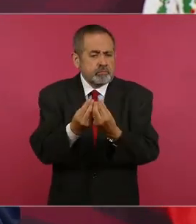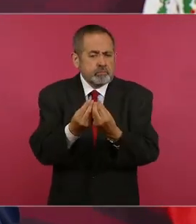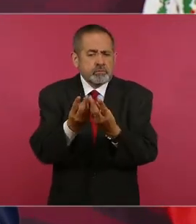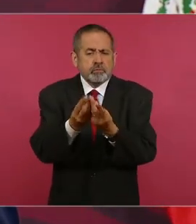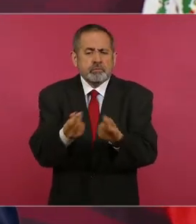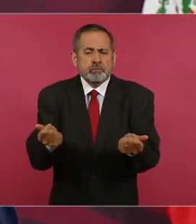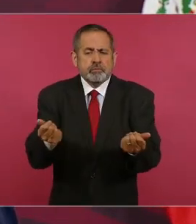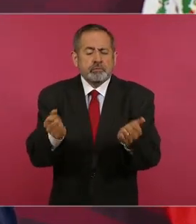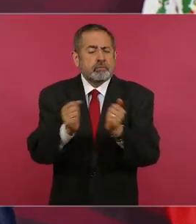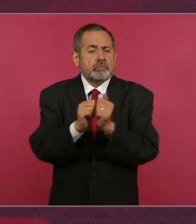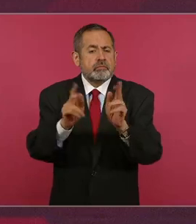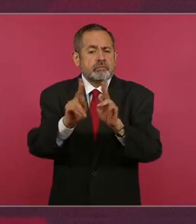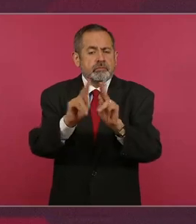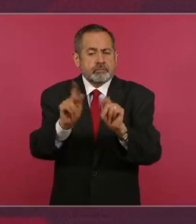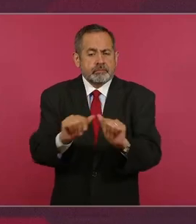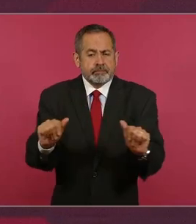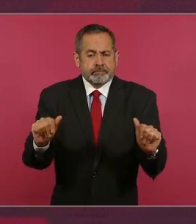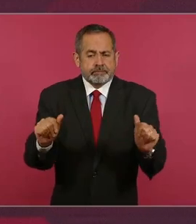pacífica,